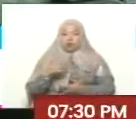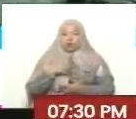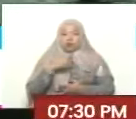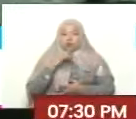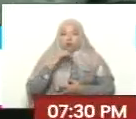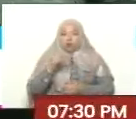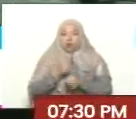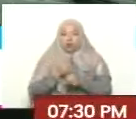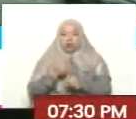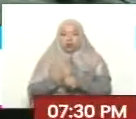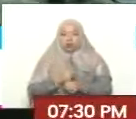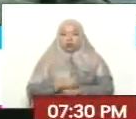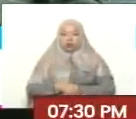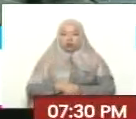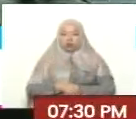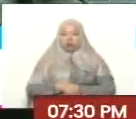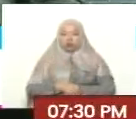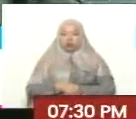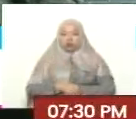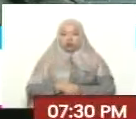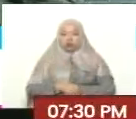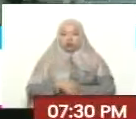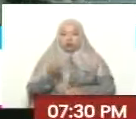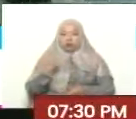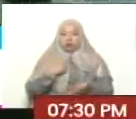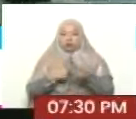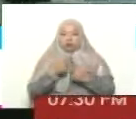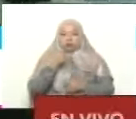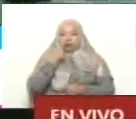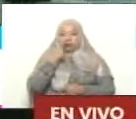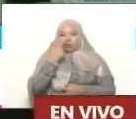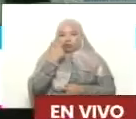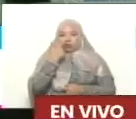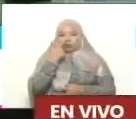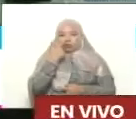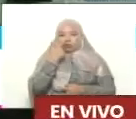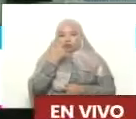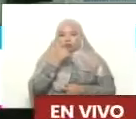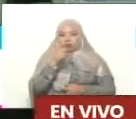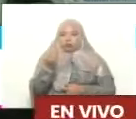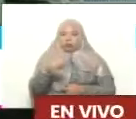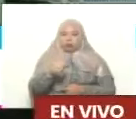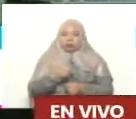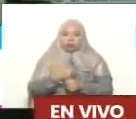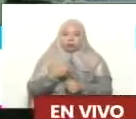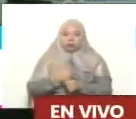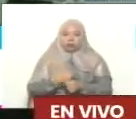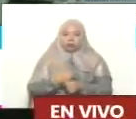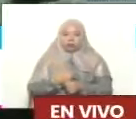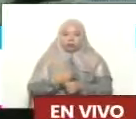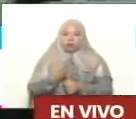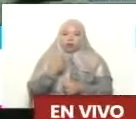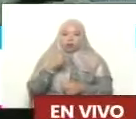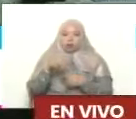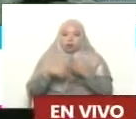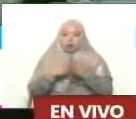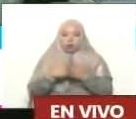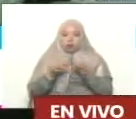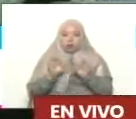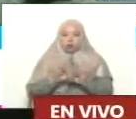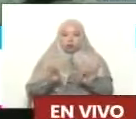quedan ahí. Ayer el incendio en Bachaquera fue provocado de un tanque petrolero, de una reserva petrolera.